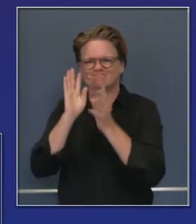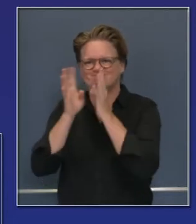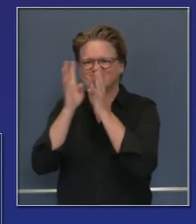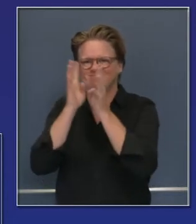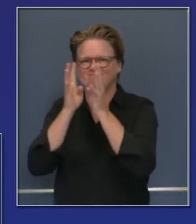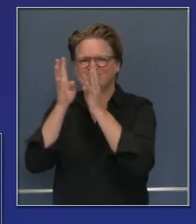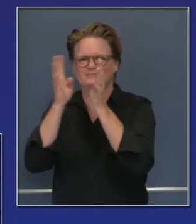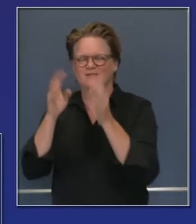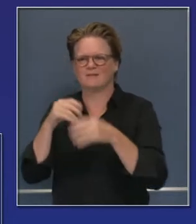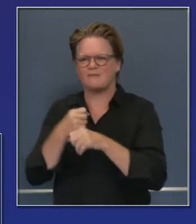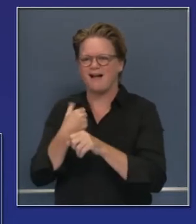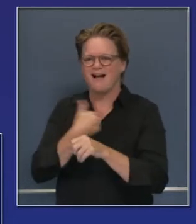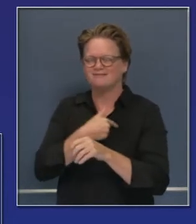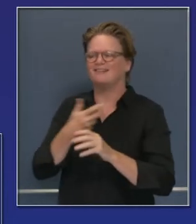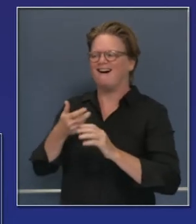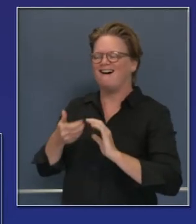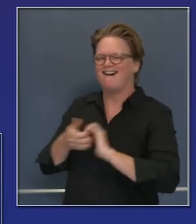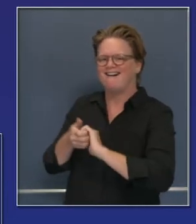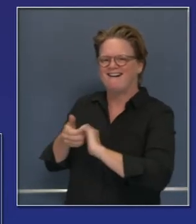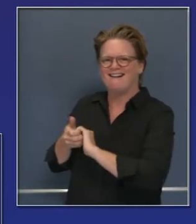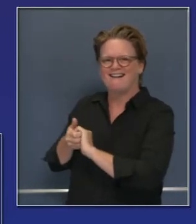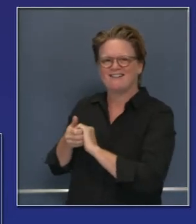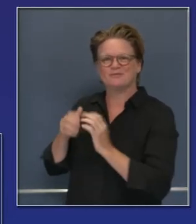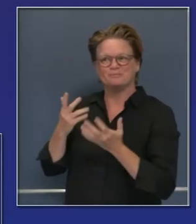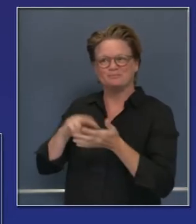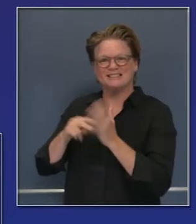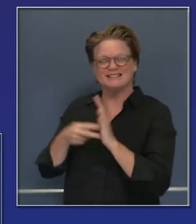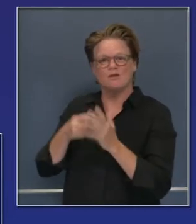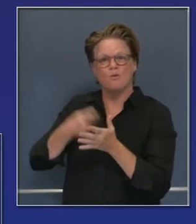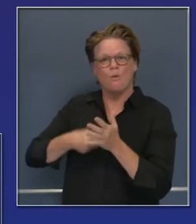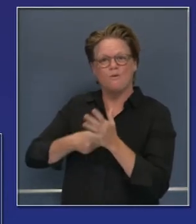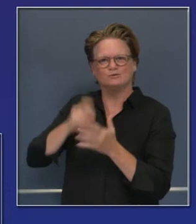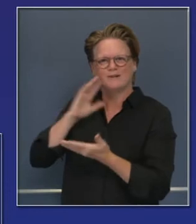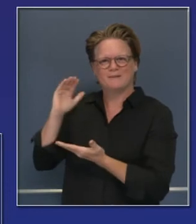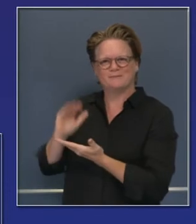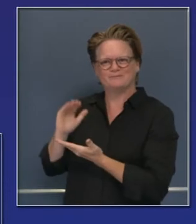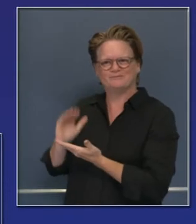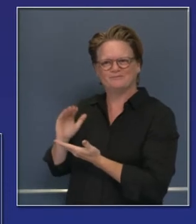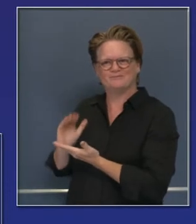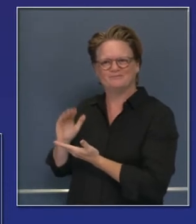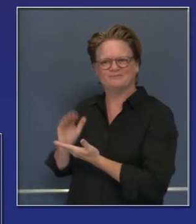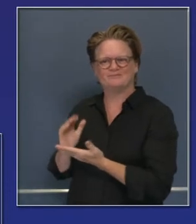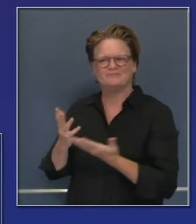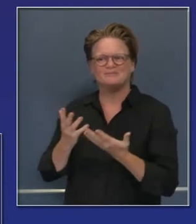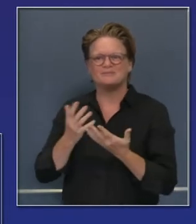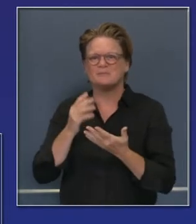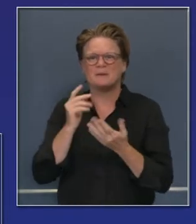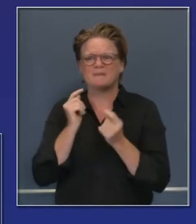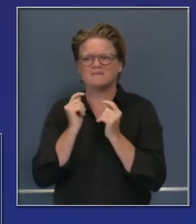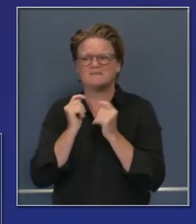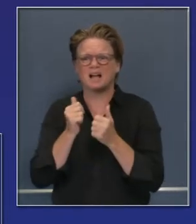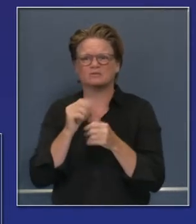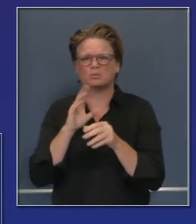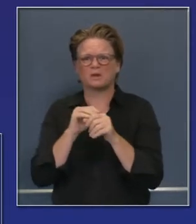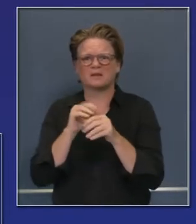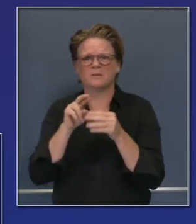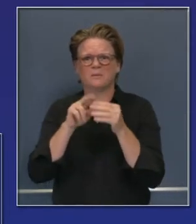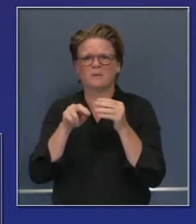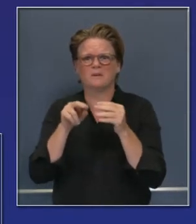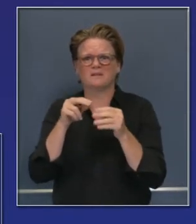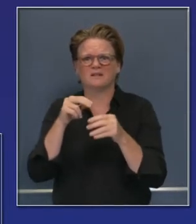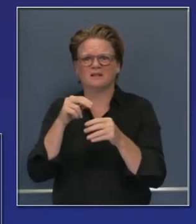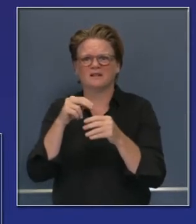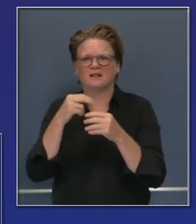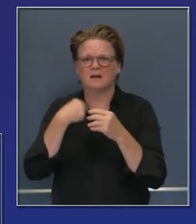diagnósticos y acceso a las pruebas. Queremos que eso ocurra en minutos, no en días. Y reconocemos que esa es la dirección en la que